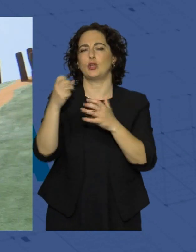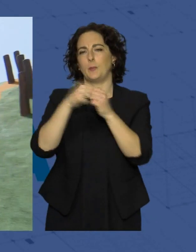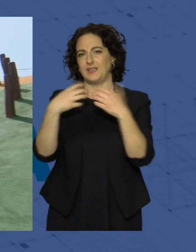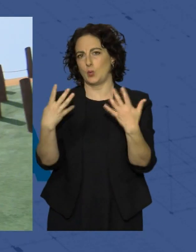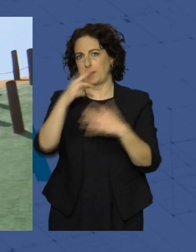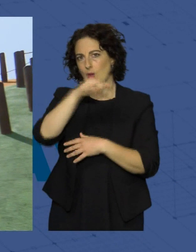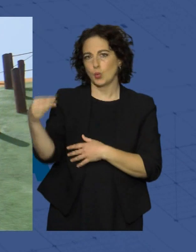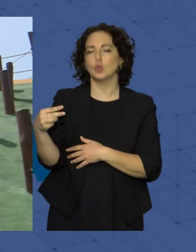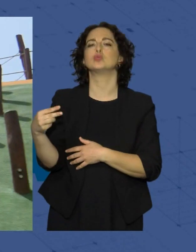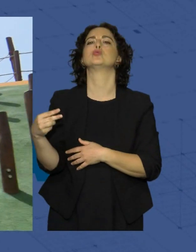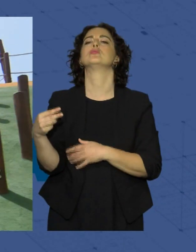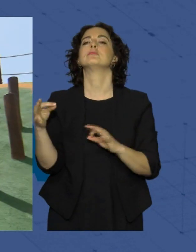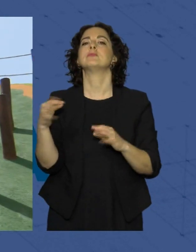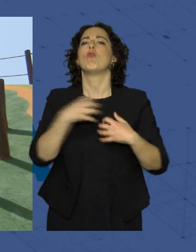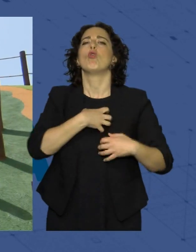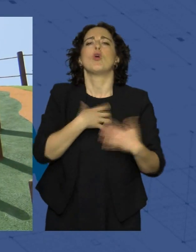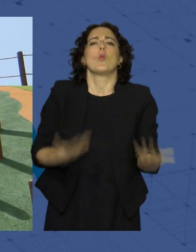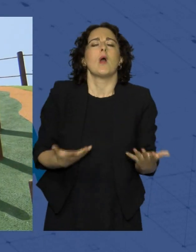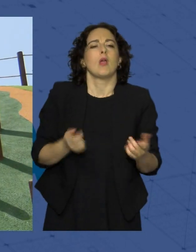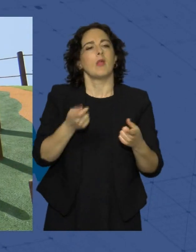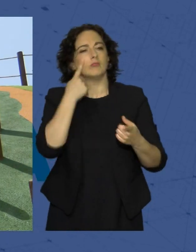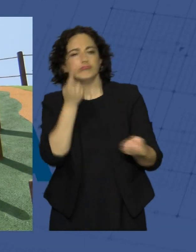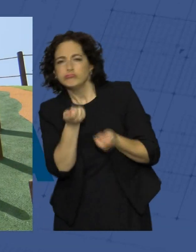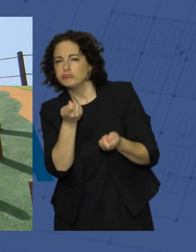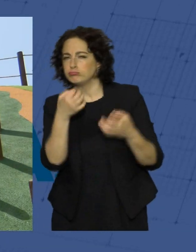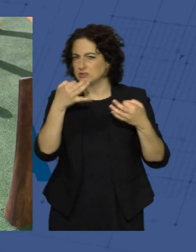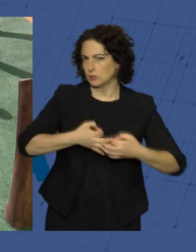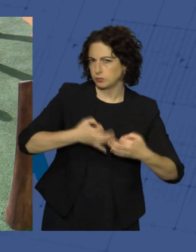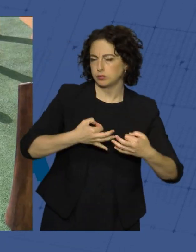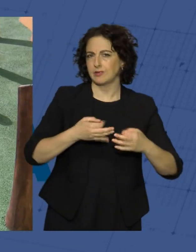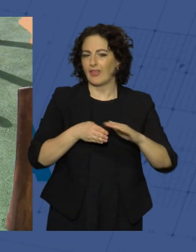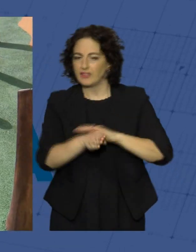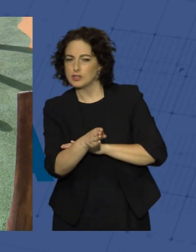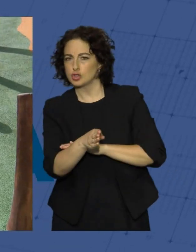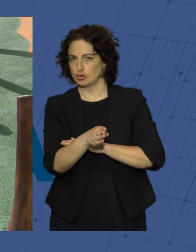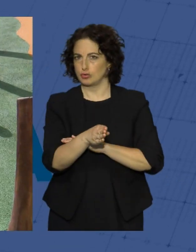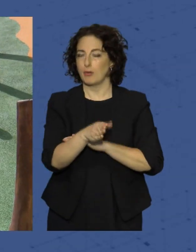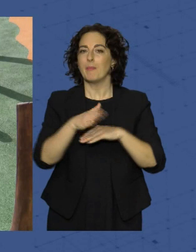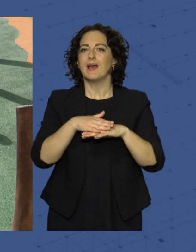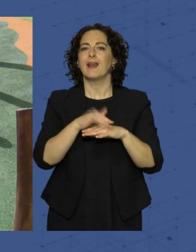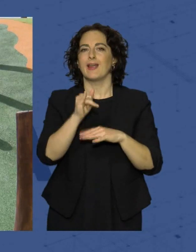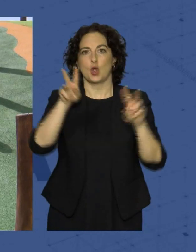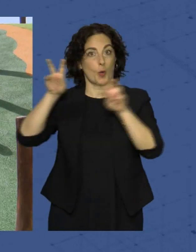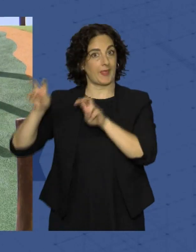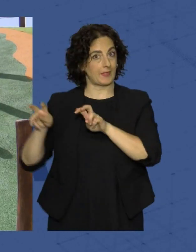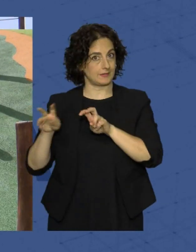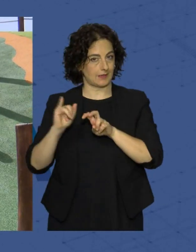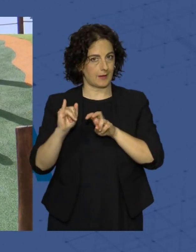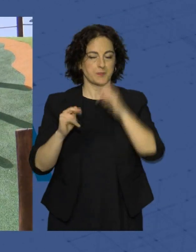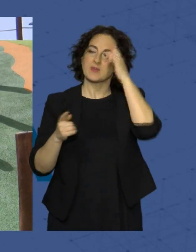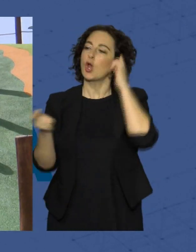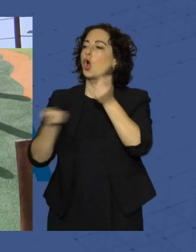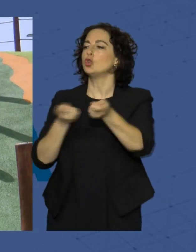Entre sus funciones debe garantizar y controlar el acceso al recinto para el que se incluyen novedades. El control